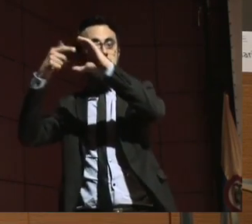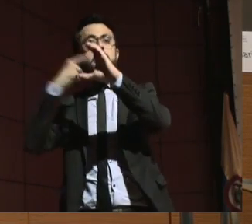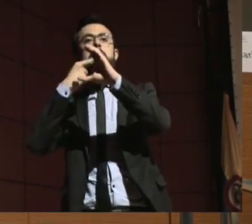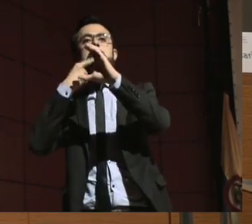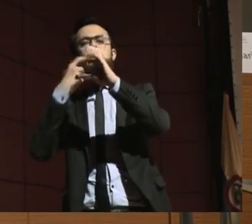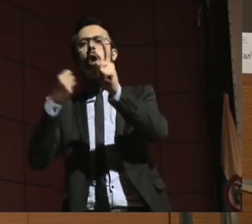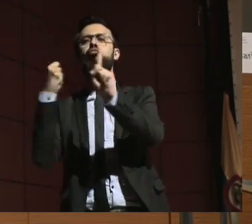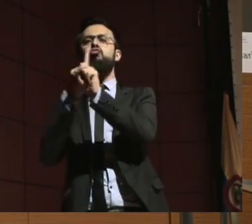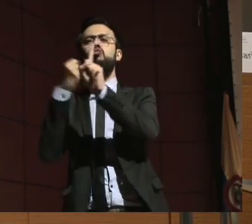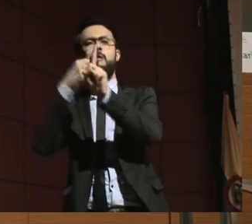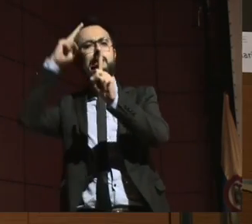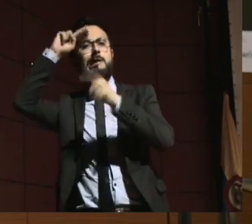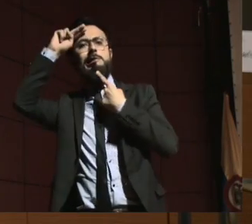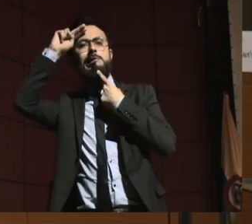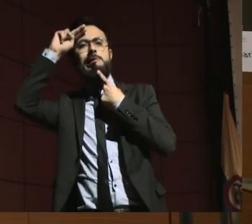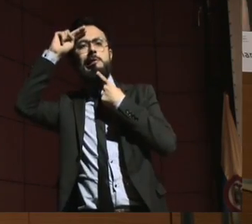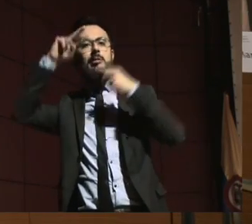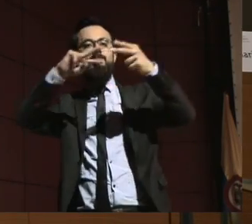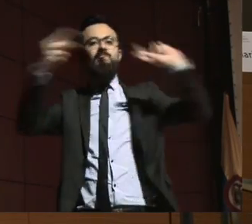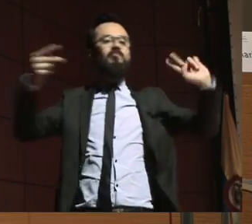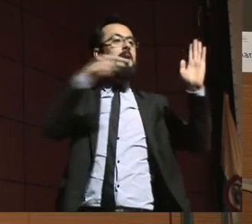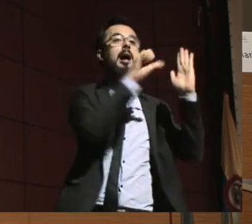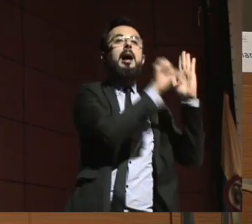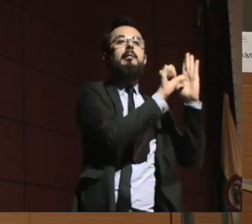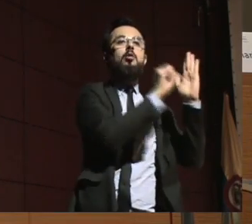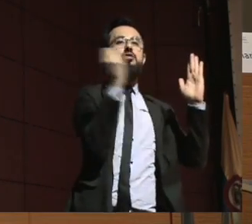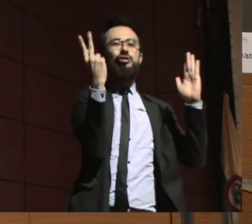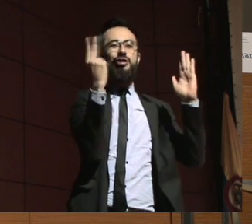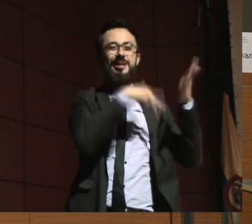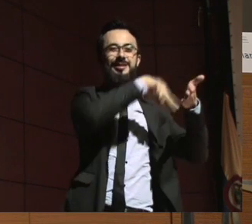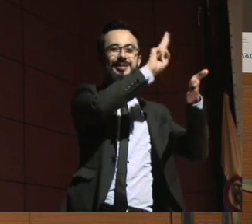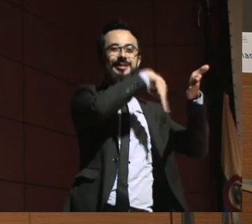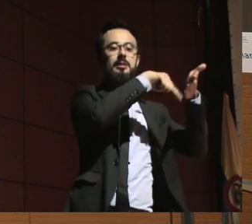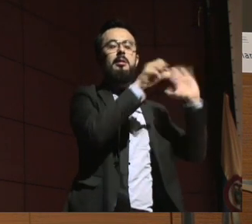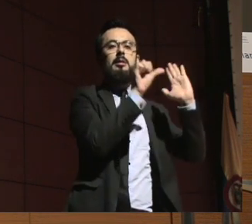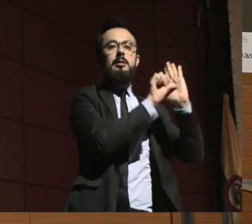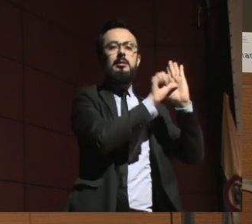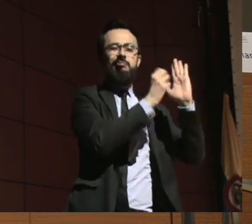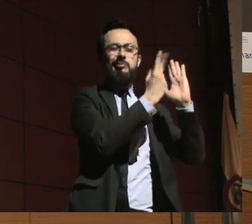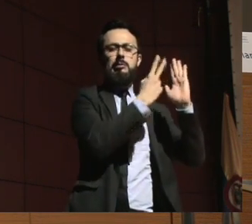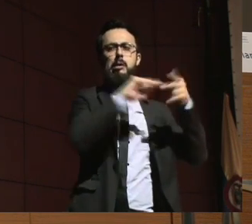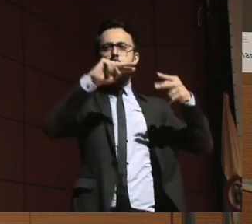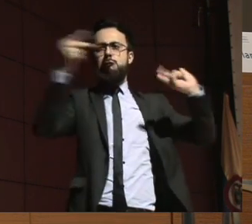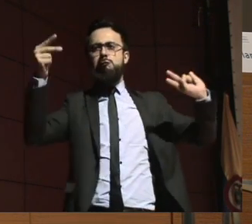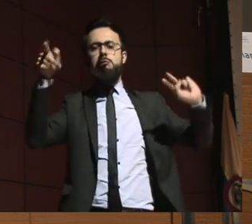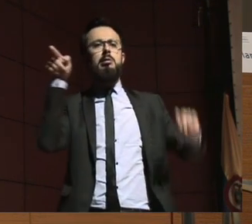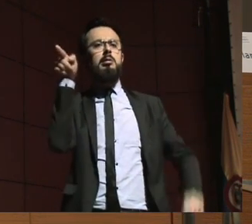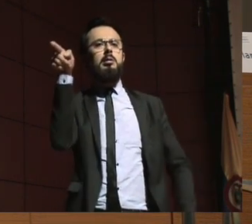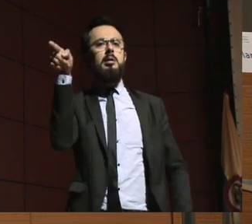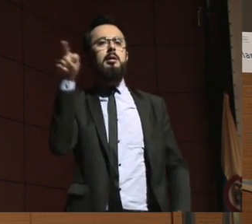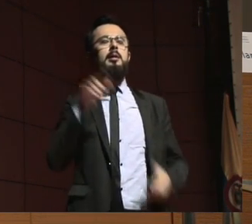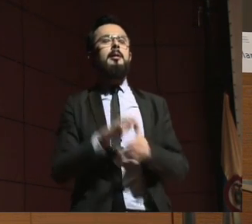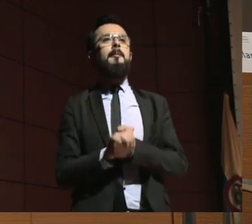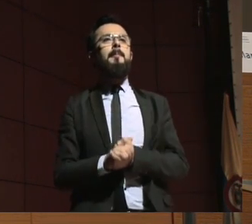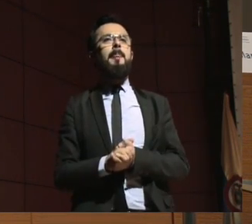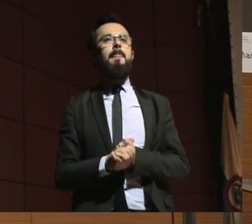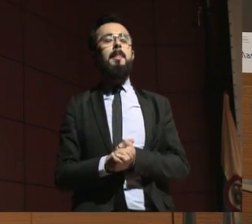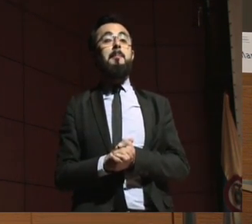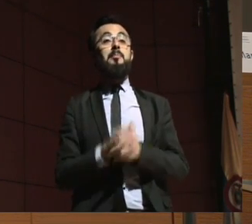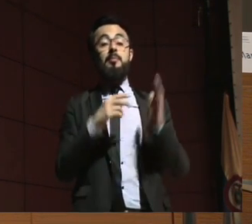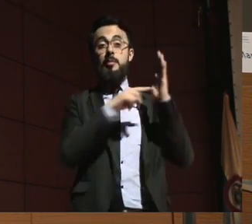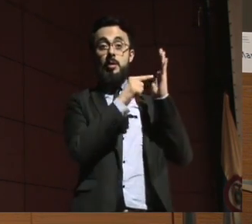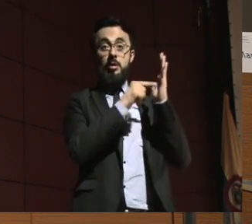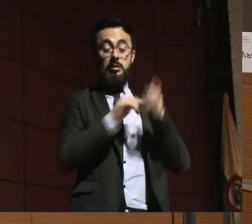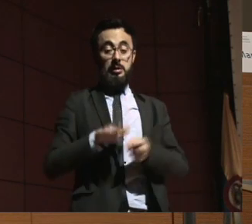la observación general. Porque lo que se dice es que incluso en los casos en los que sea más